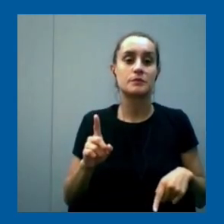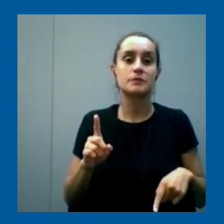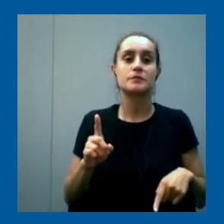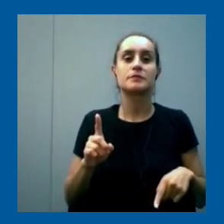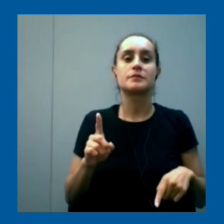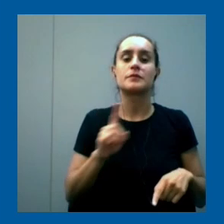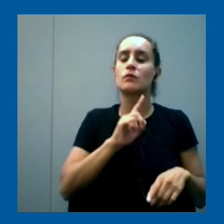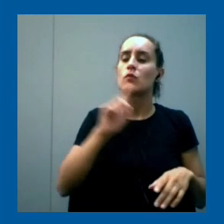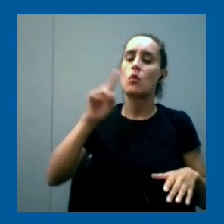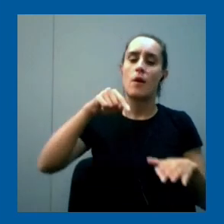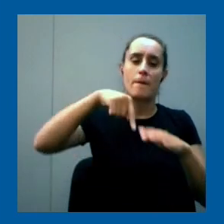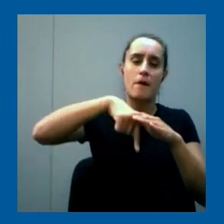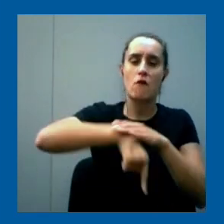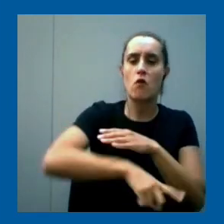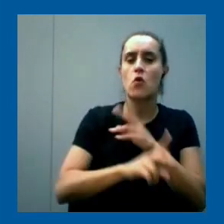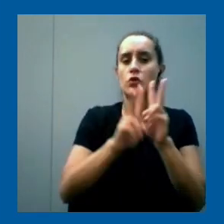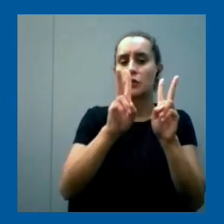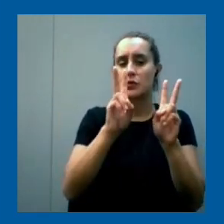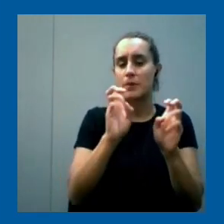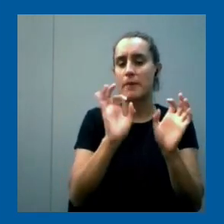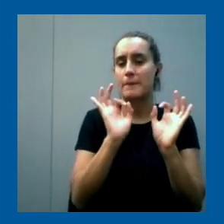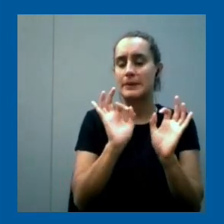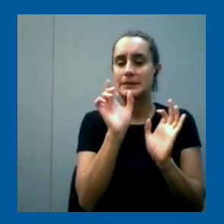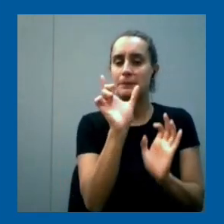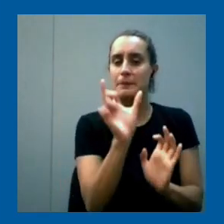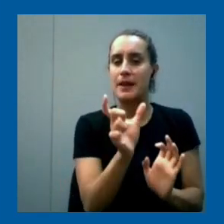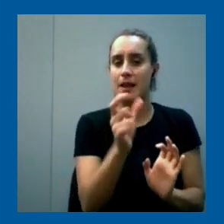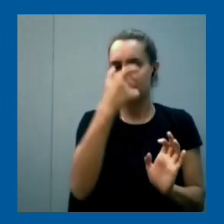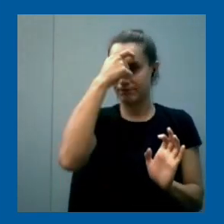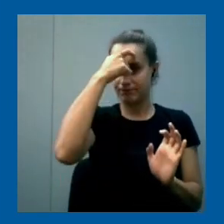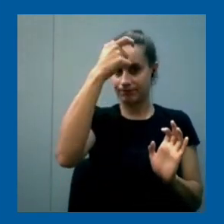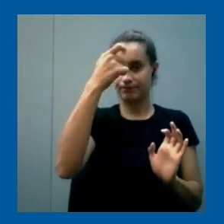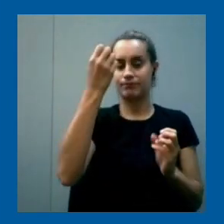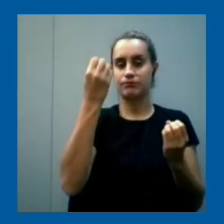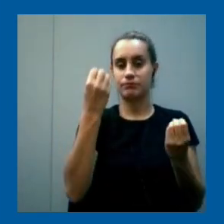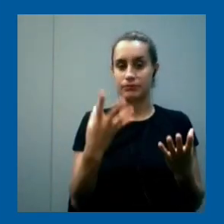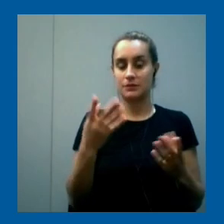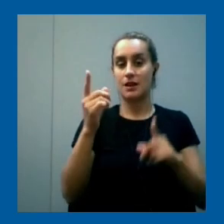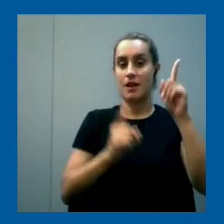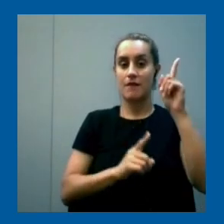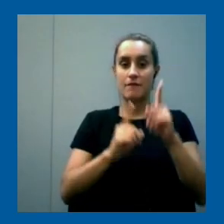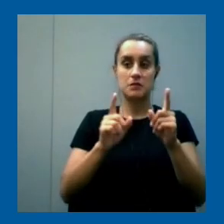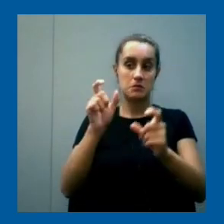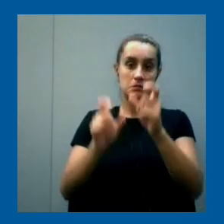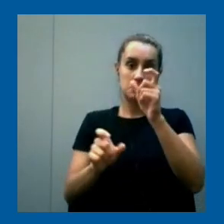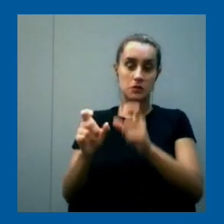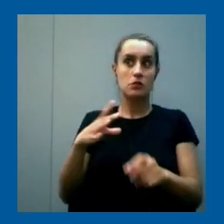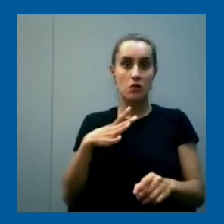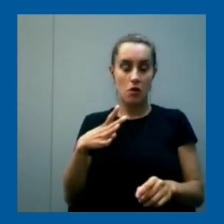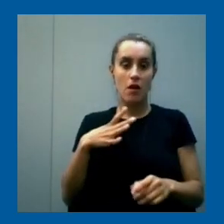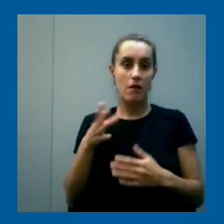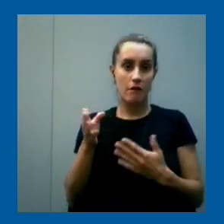al rigor académico, porque además, a nivel académico, incluso, hay quienes, digamos, todavía se discuten